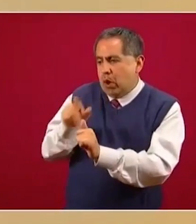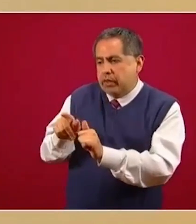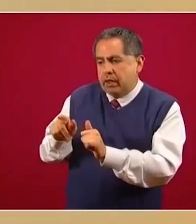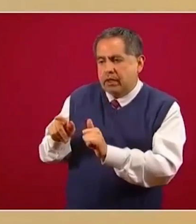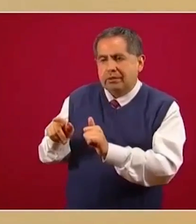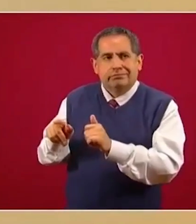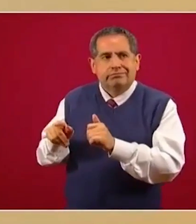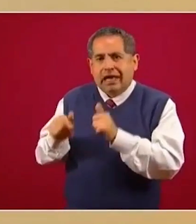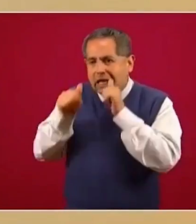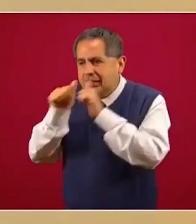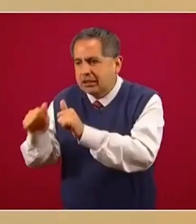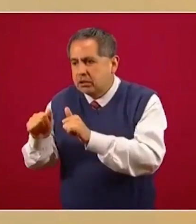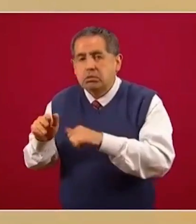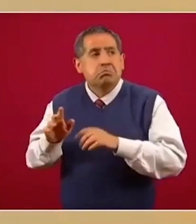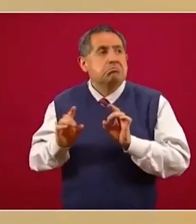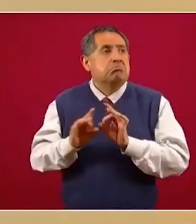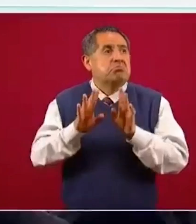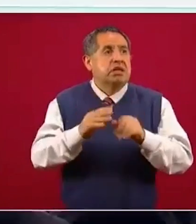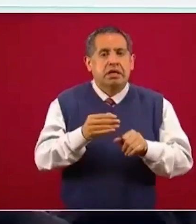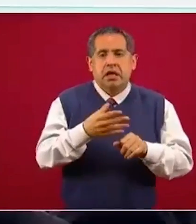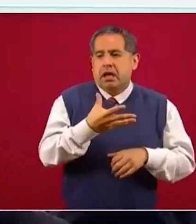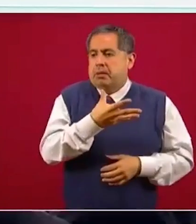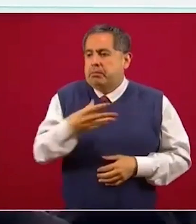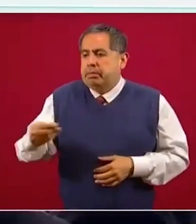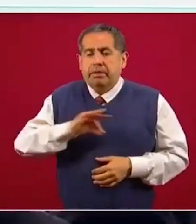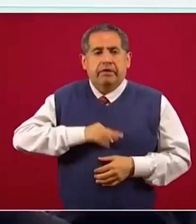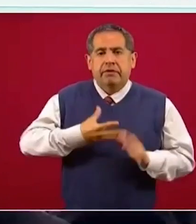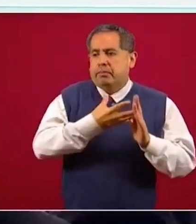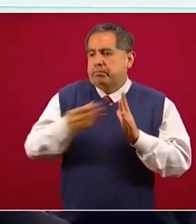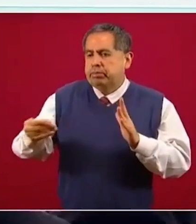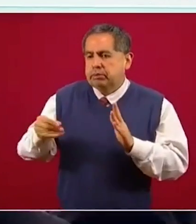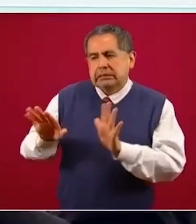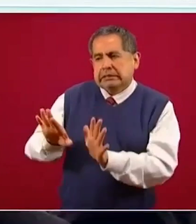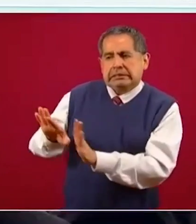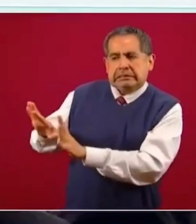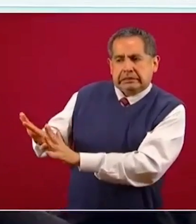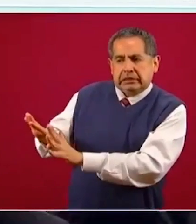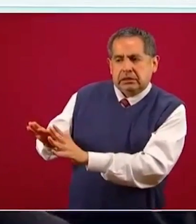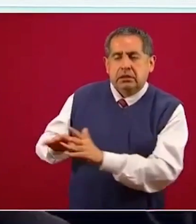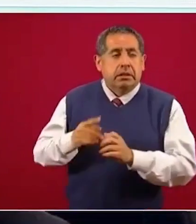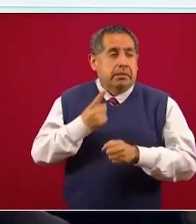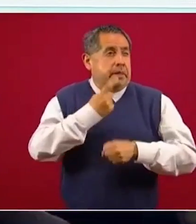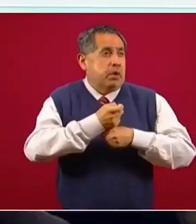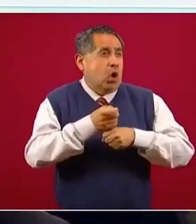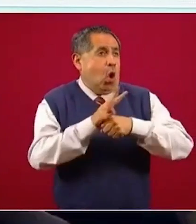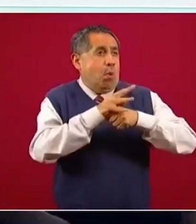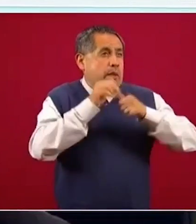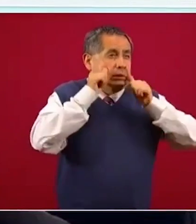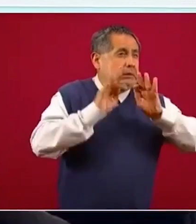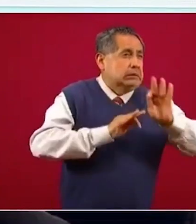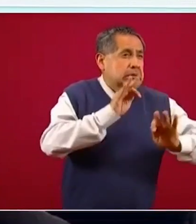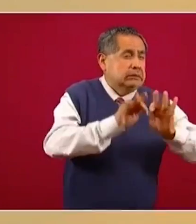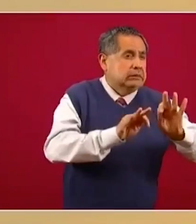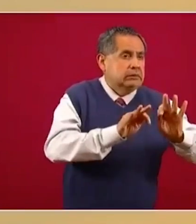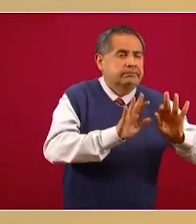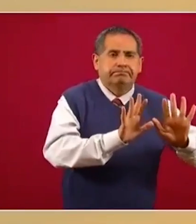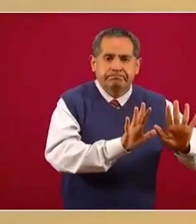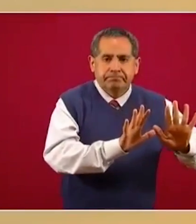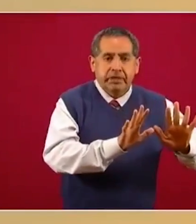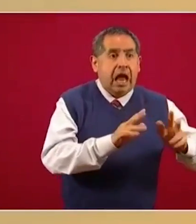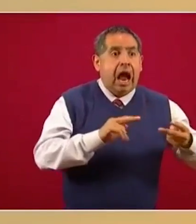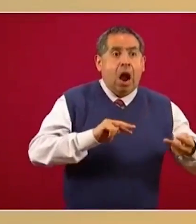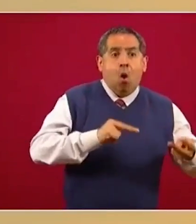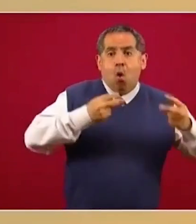temor a infectarse. Tengo que decirles que en el momento actual tenemos muchos más pacientes urgentes